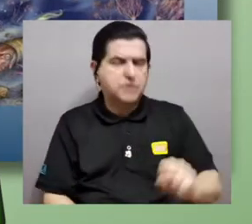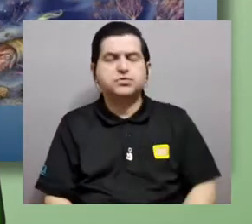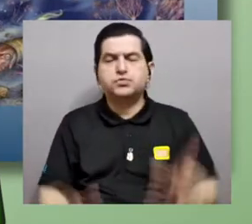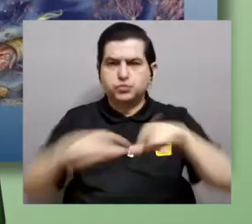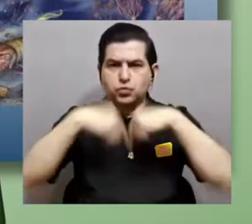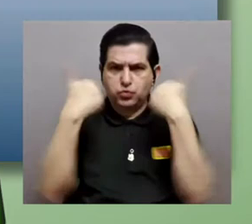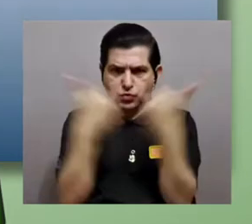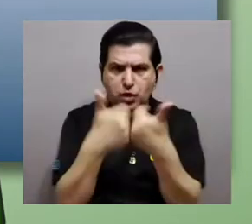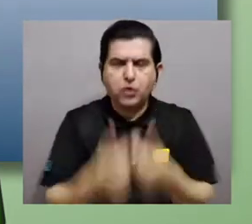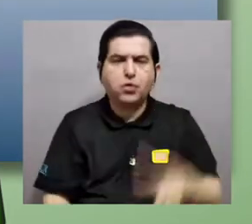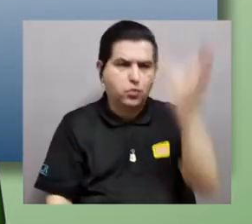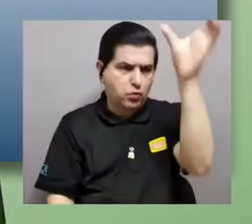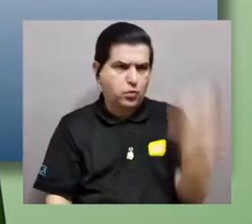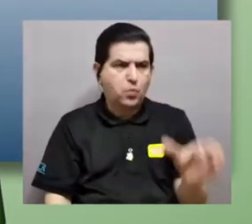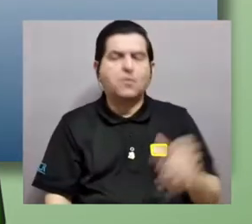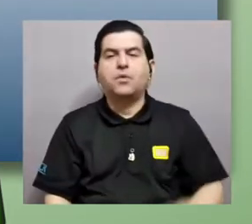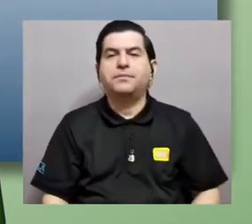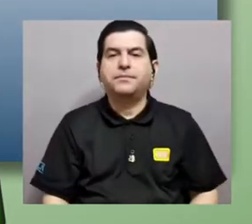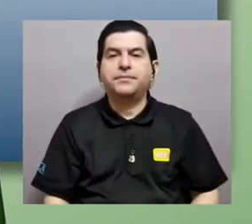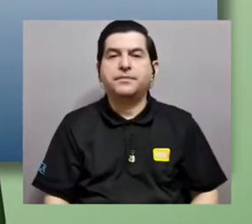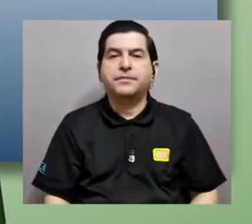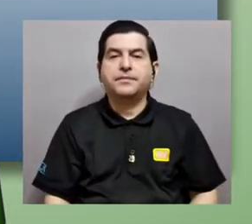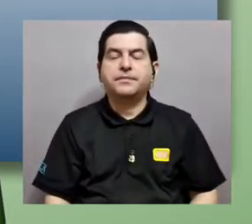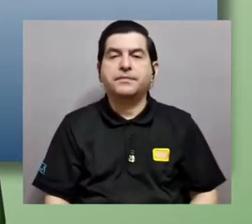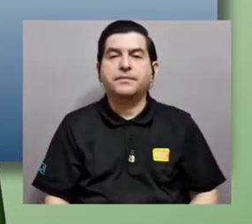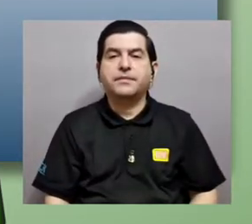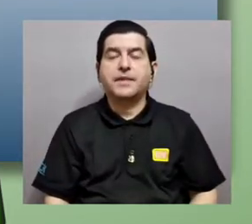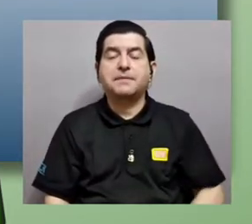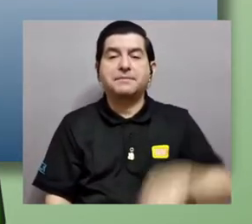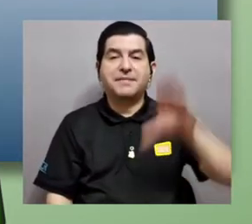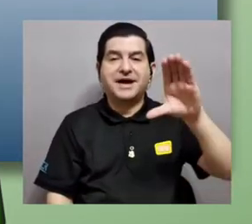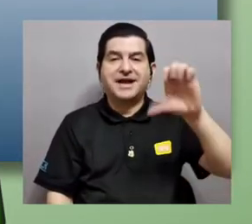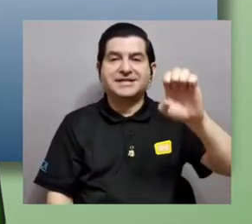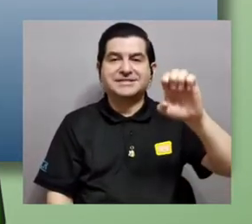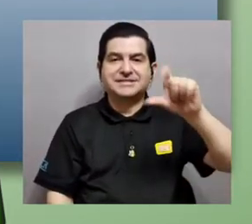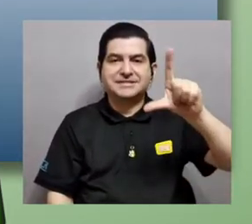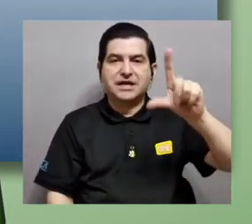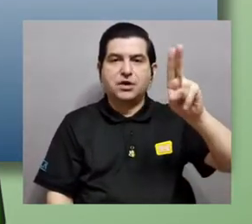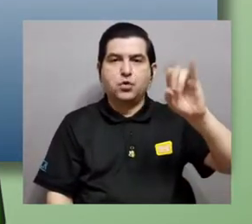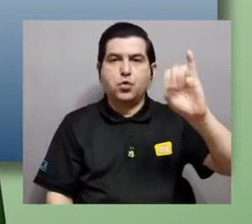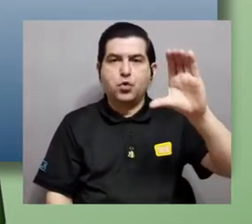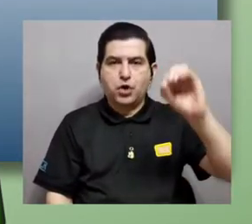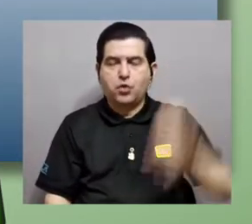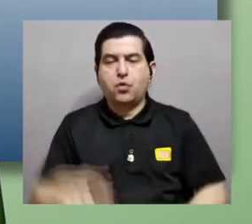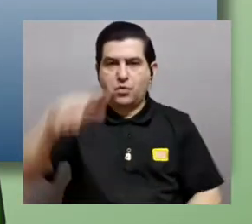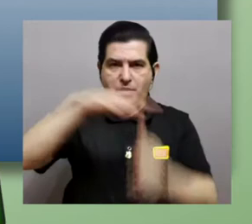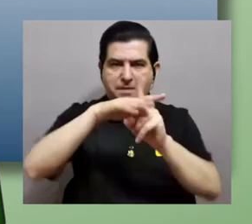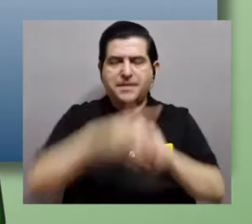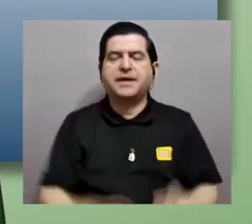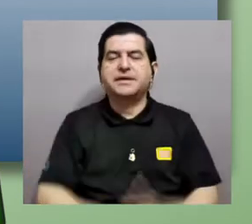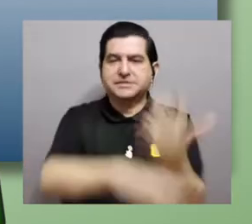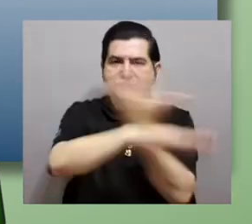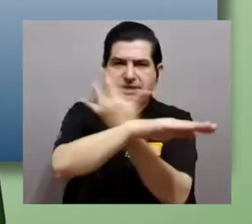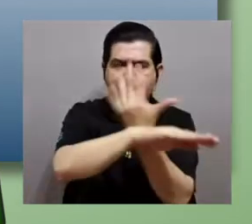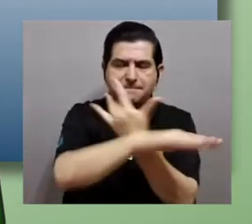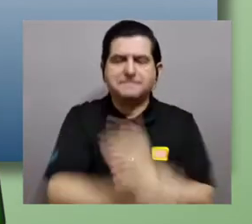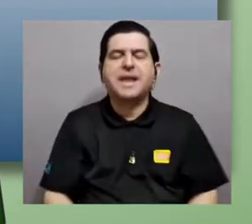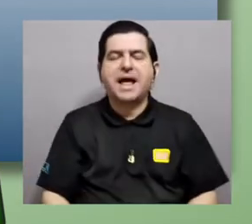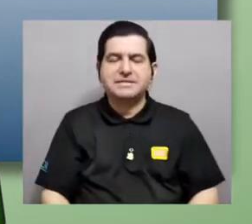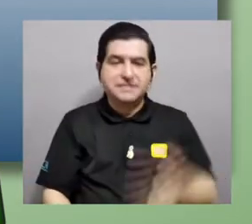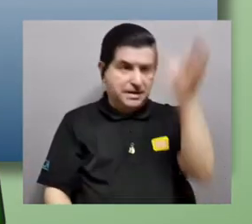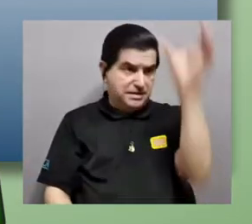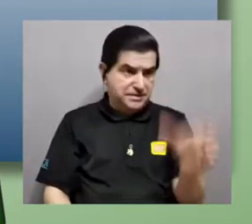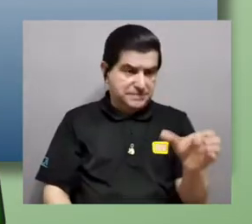ese gran bloque continental. Para el silúrico, hay que destacar la aparición de las plantas continentales y los